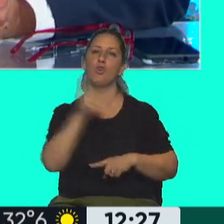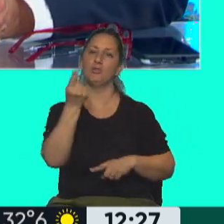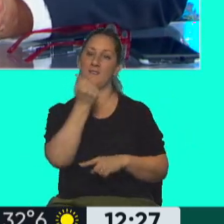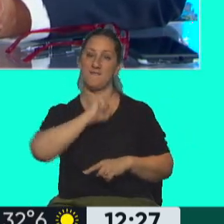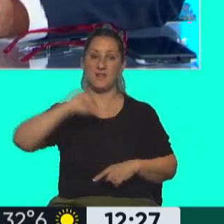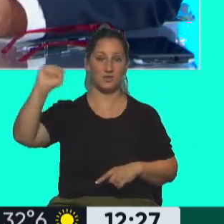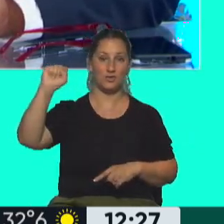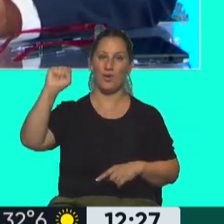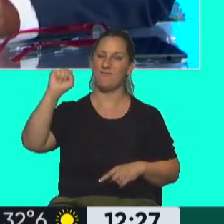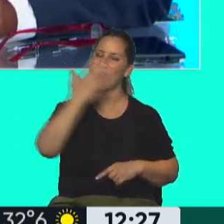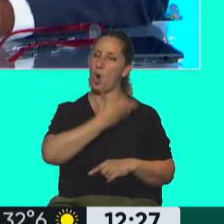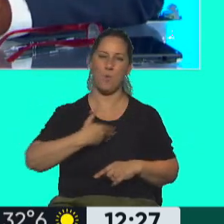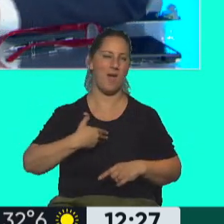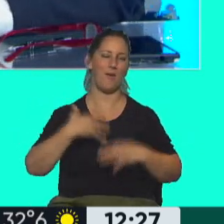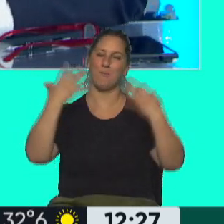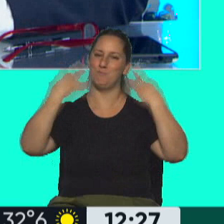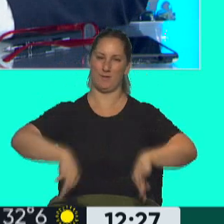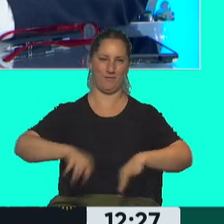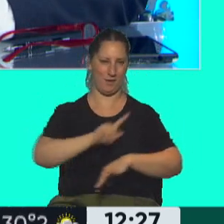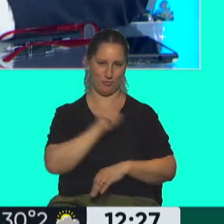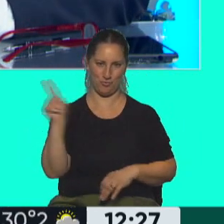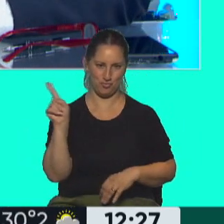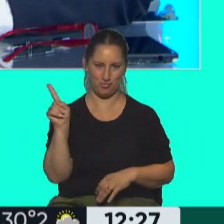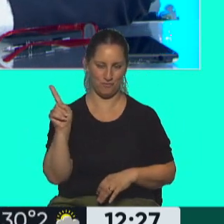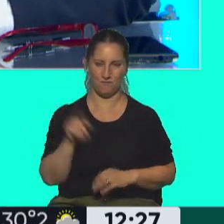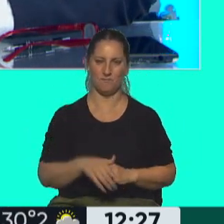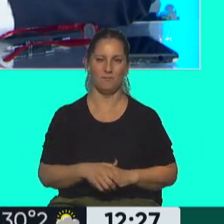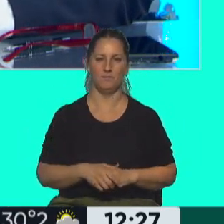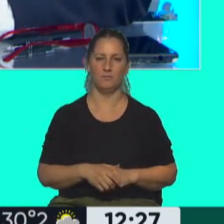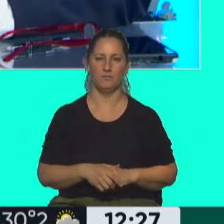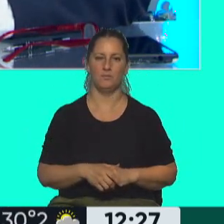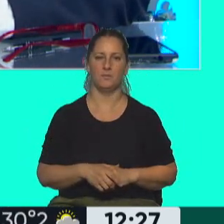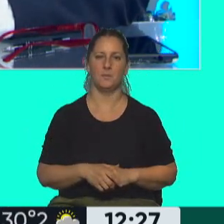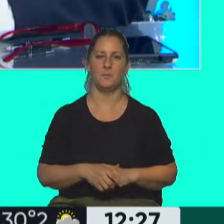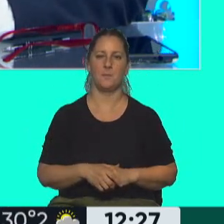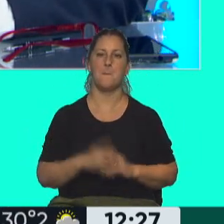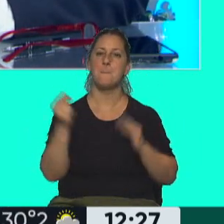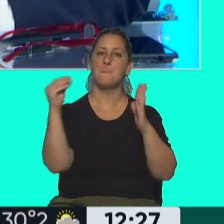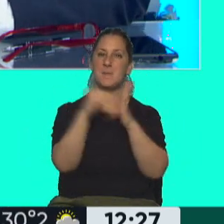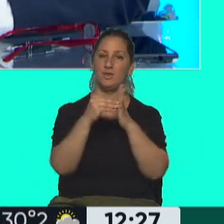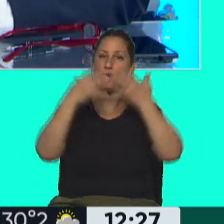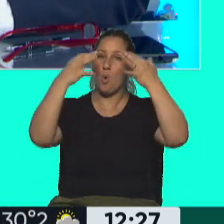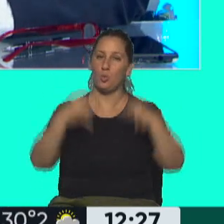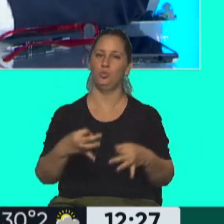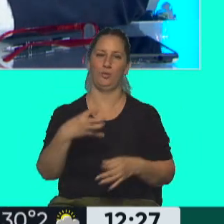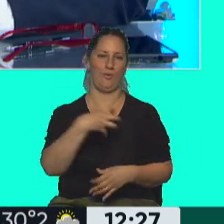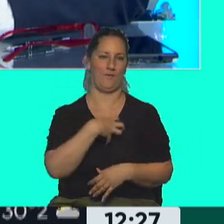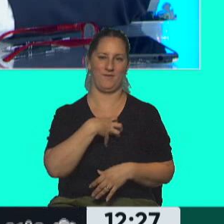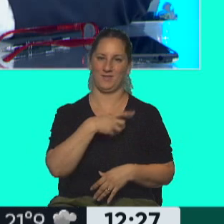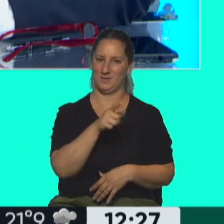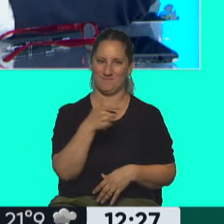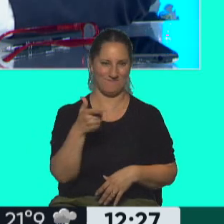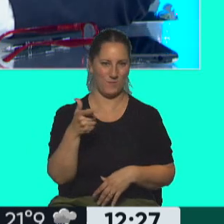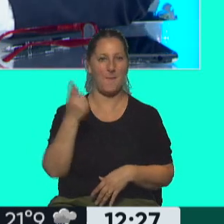no tendría éxito por el gobierno, no están confiando evidentemente en el programa de Precio Justo, ni mucho menos en la